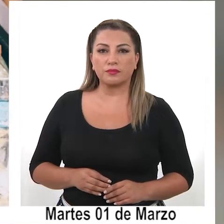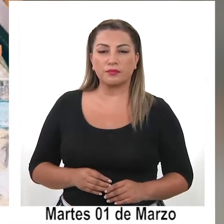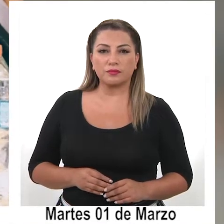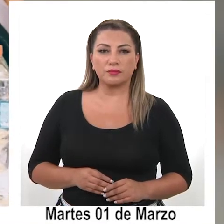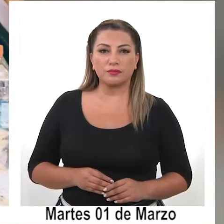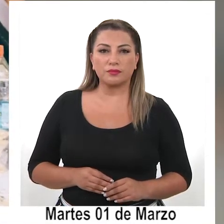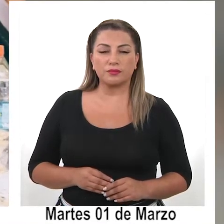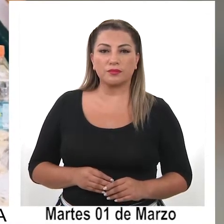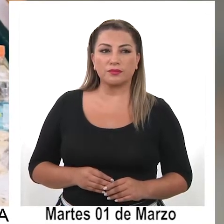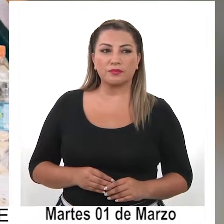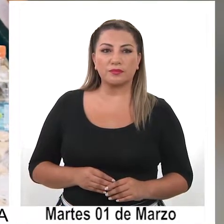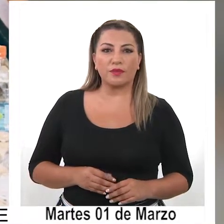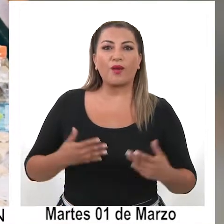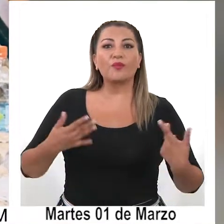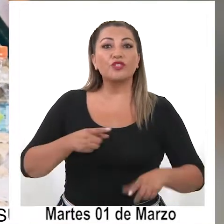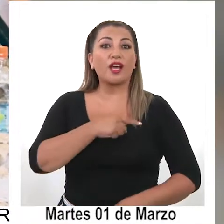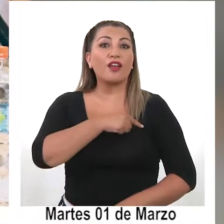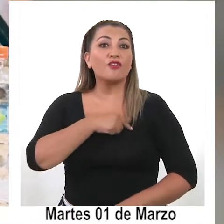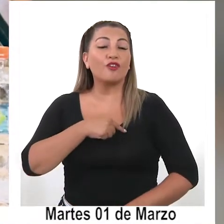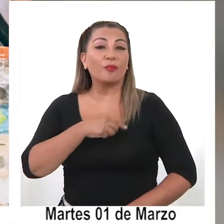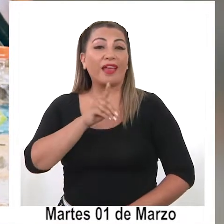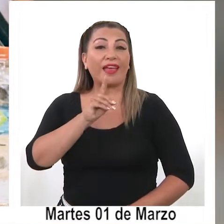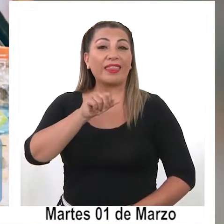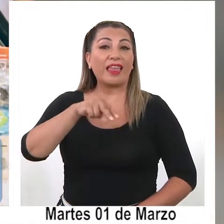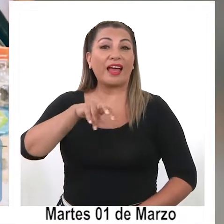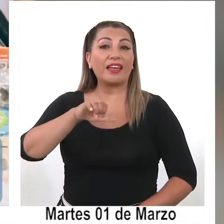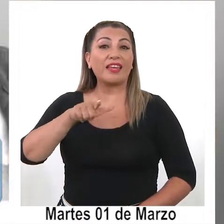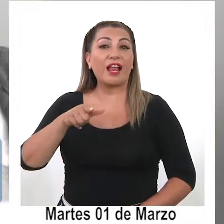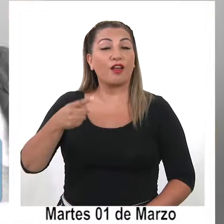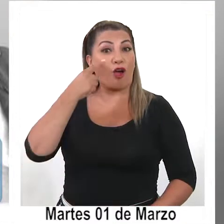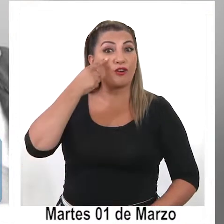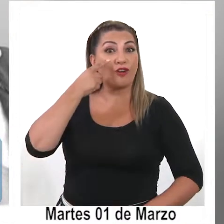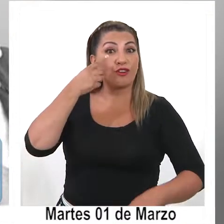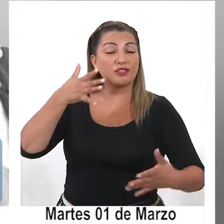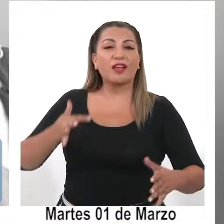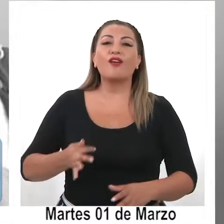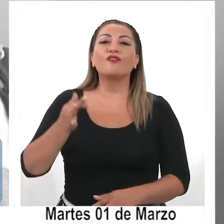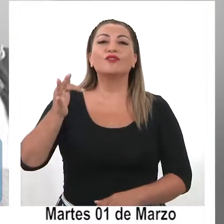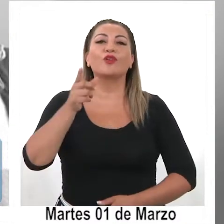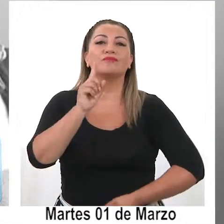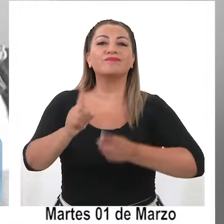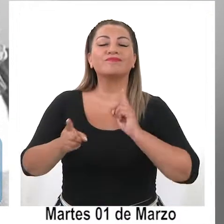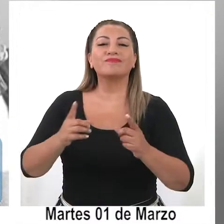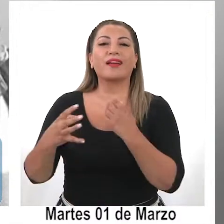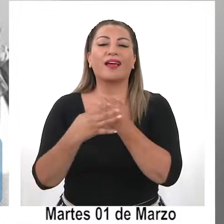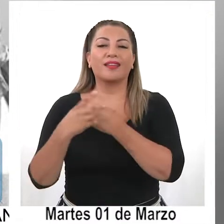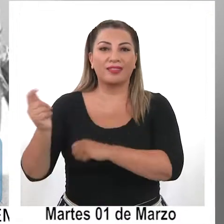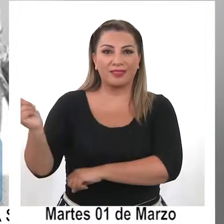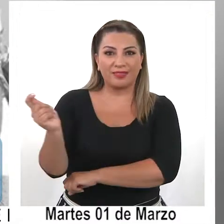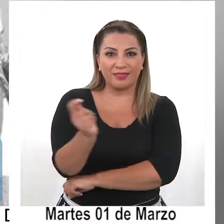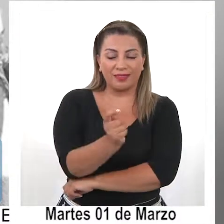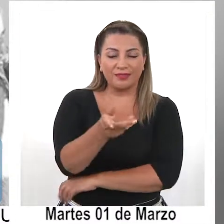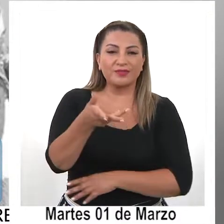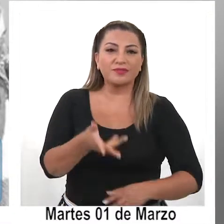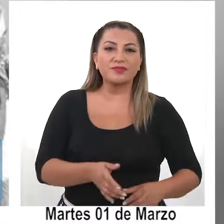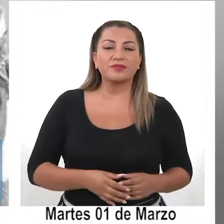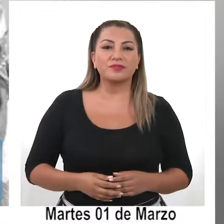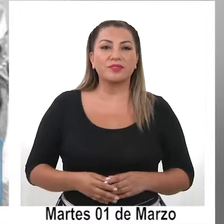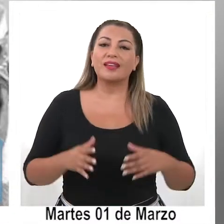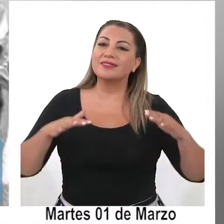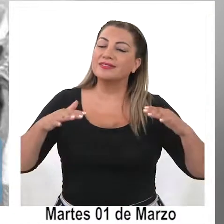Una vez conocido el nombre de Daniel Quinteros como el futuro delegado presidencial regional de Tarapacá,